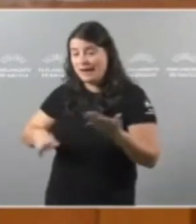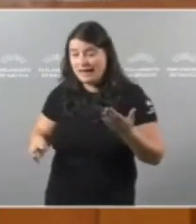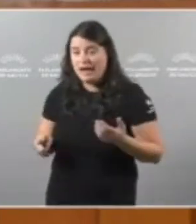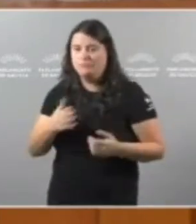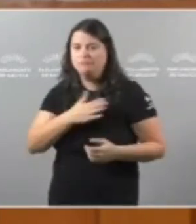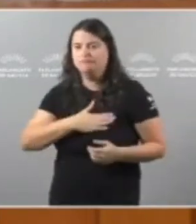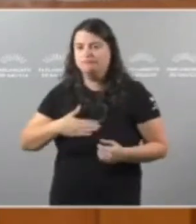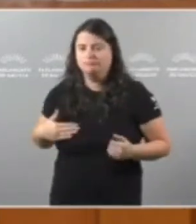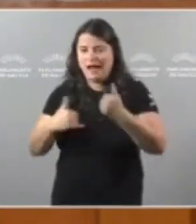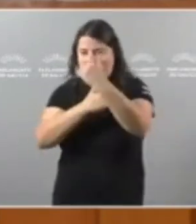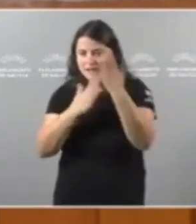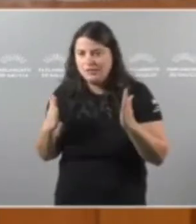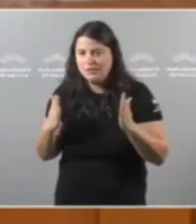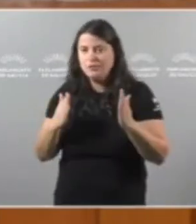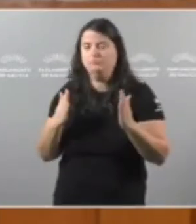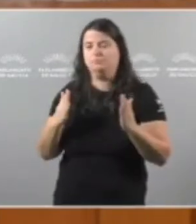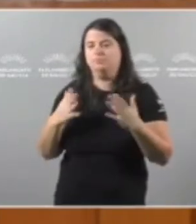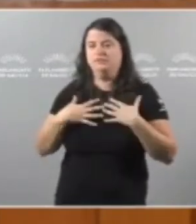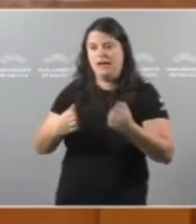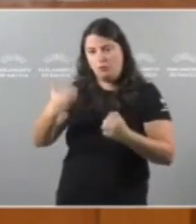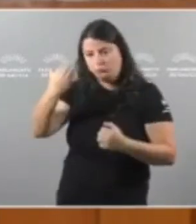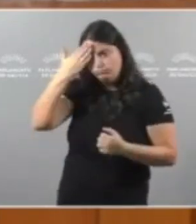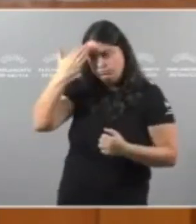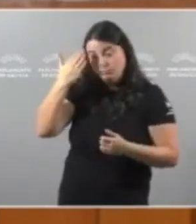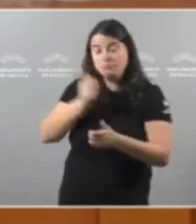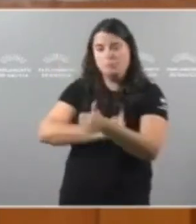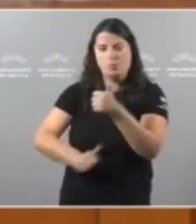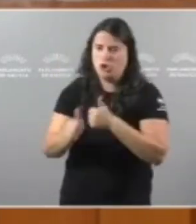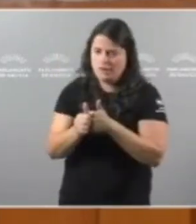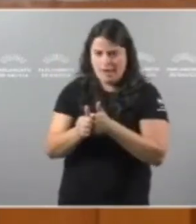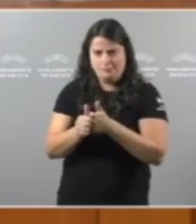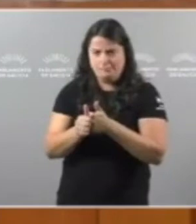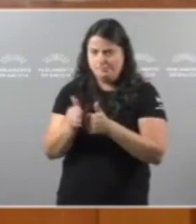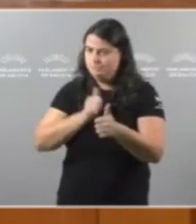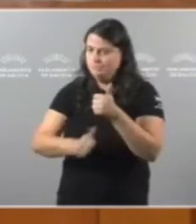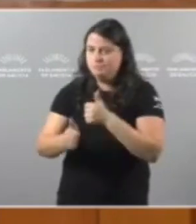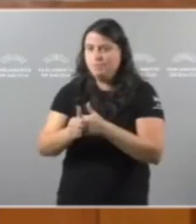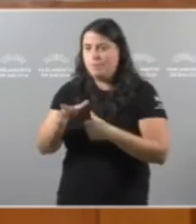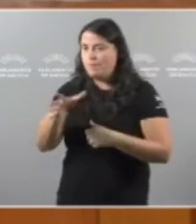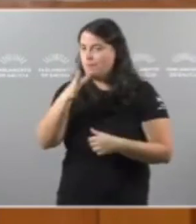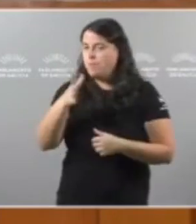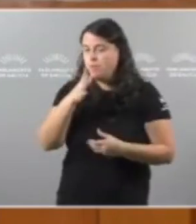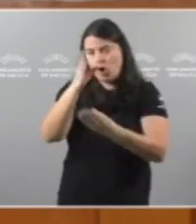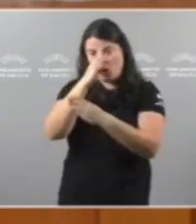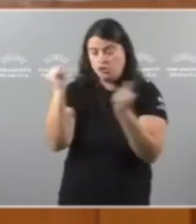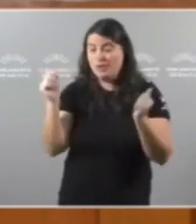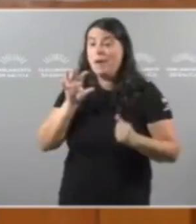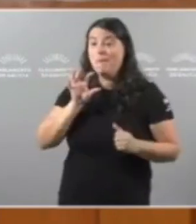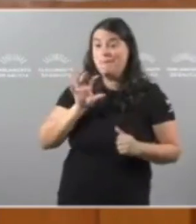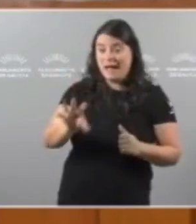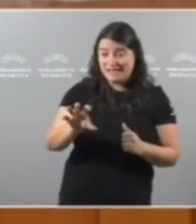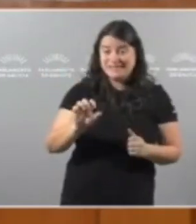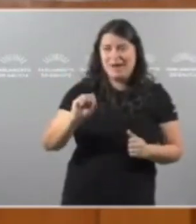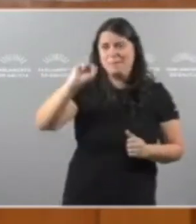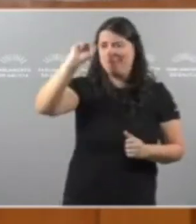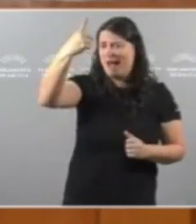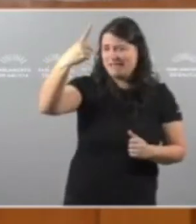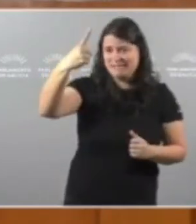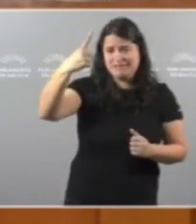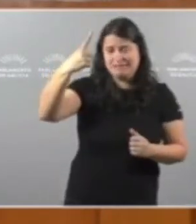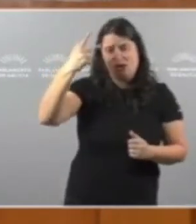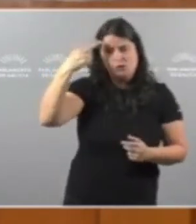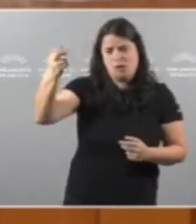Atención A saúde mental Como unha prioridade Porque non podemos Esquecernos Que vivimos Nun país Que ten A maior taxa De